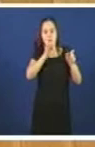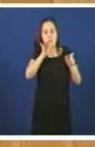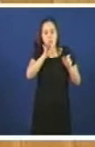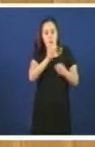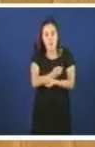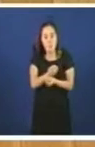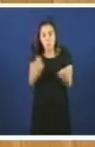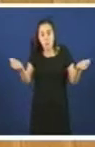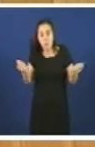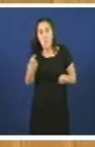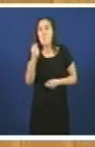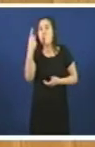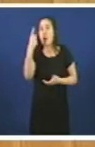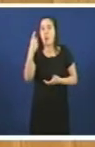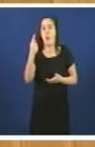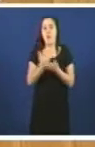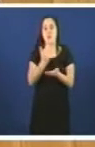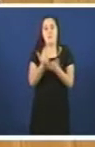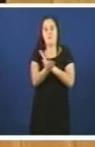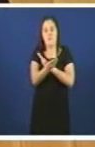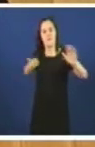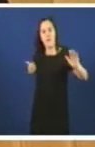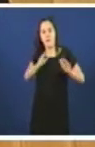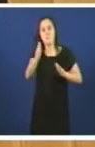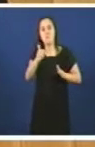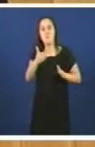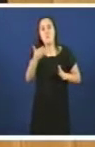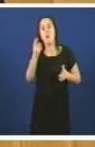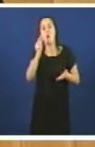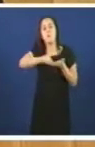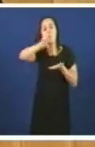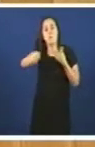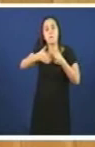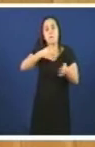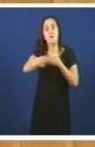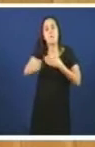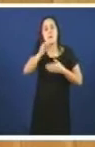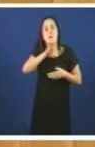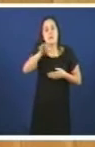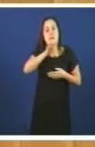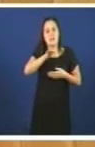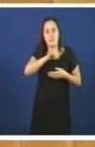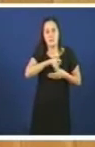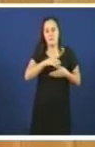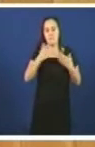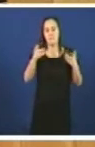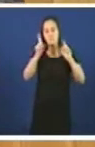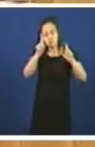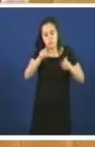de libros por estaren en lingua galega nestas asignaturas nas que está proibida a súa impartición.